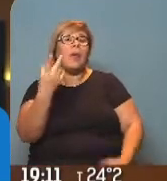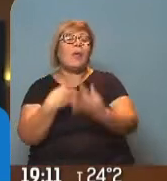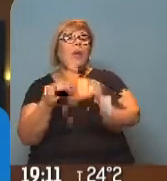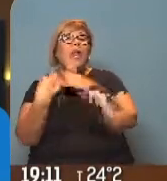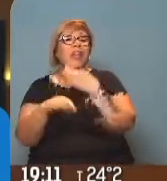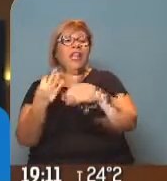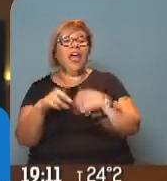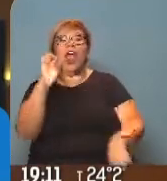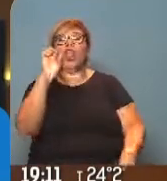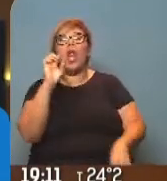eso tal vez también podría llegar a ayudar.